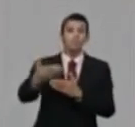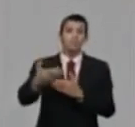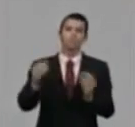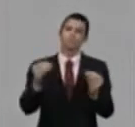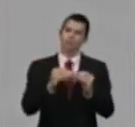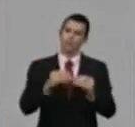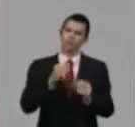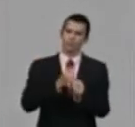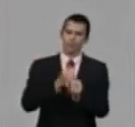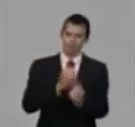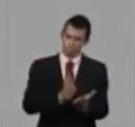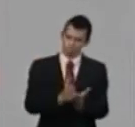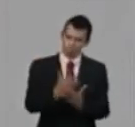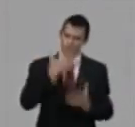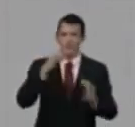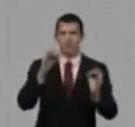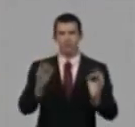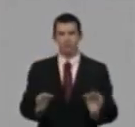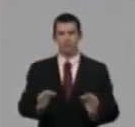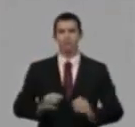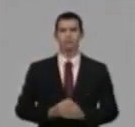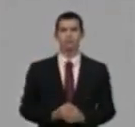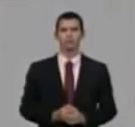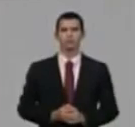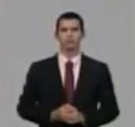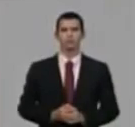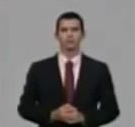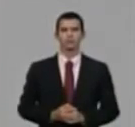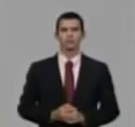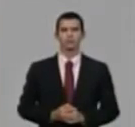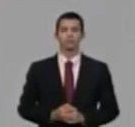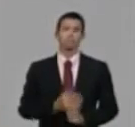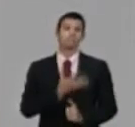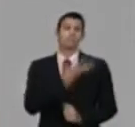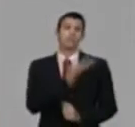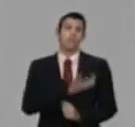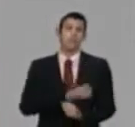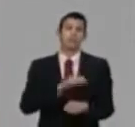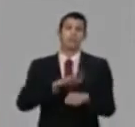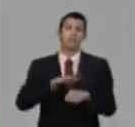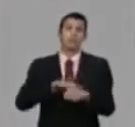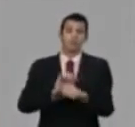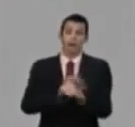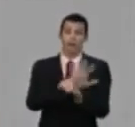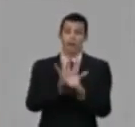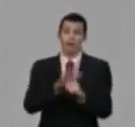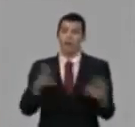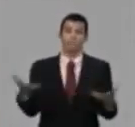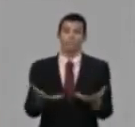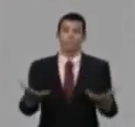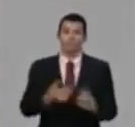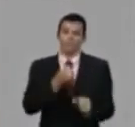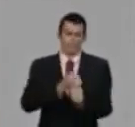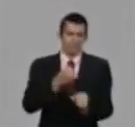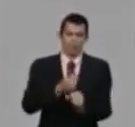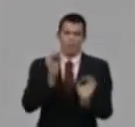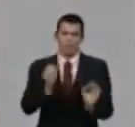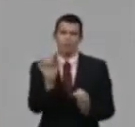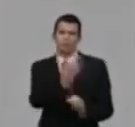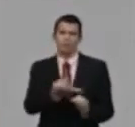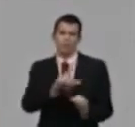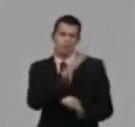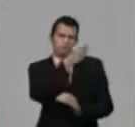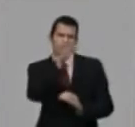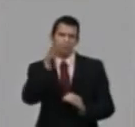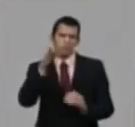que, a partir de esta experiencia en la que tenemos, lamentable con la enfermedad, pero positiva, porque a partir de aquí los sistemas de trabajo,